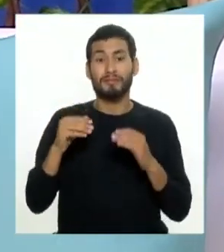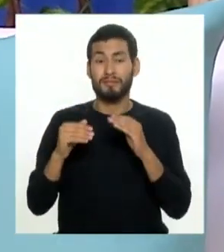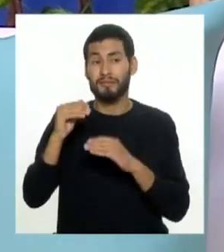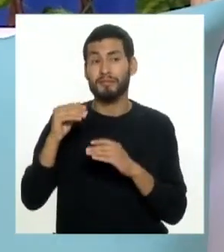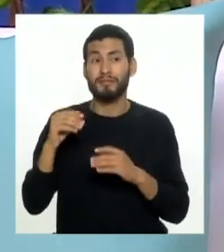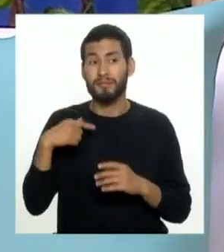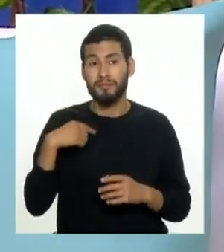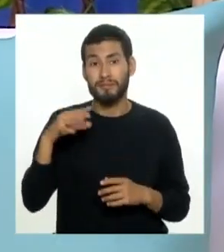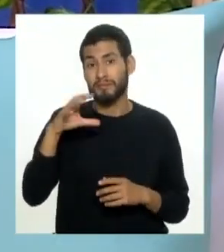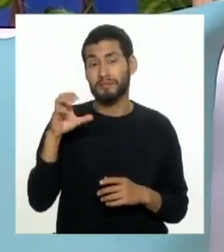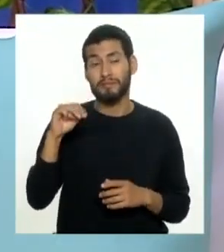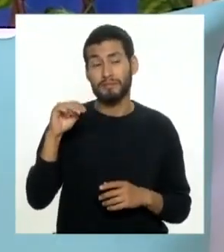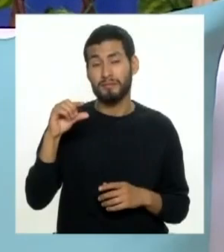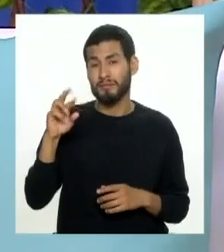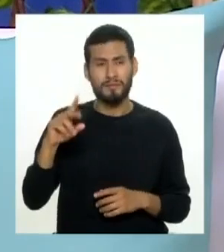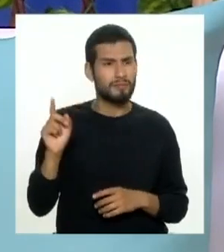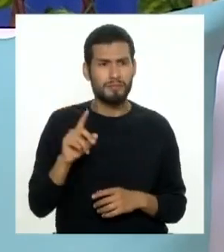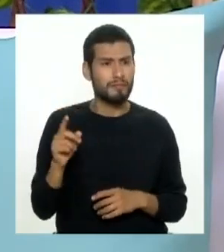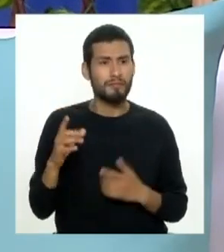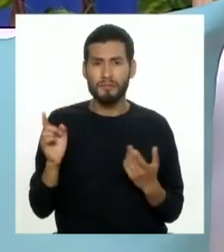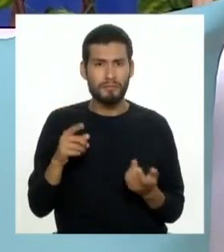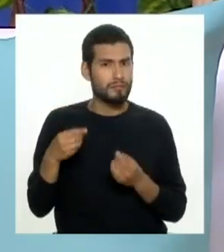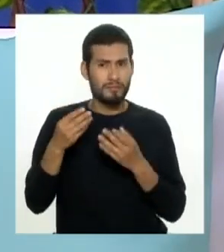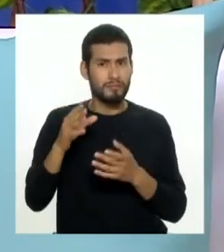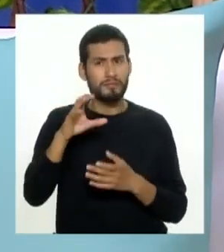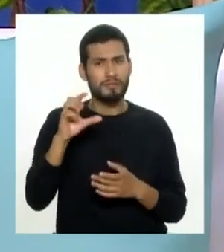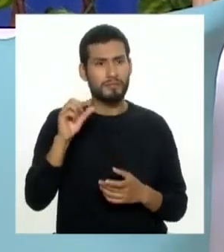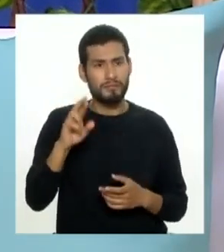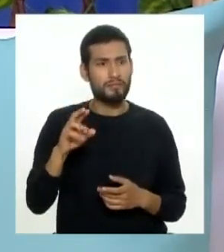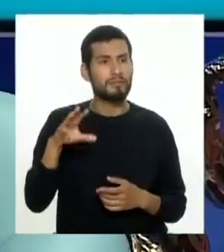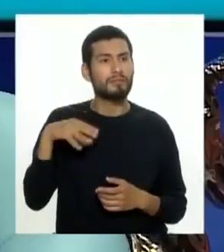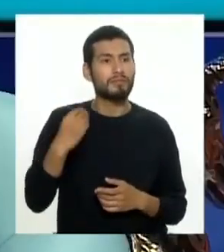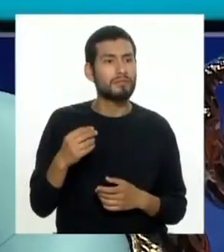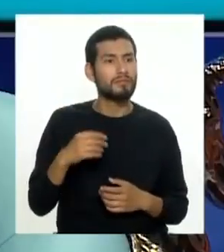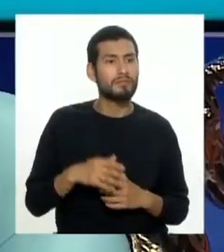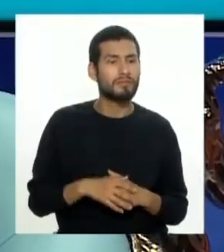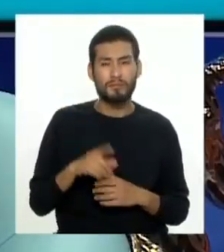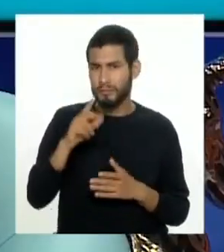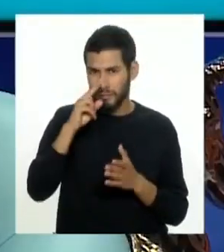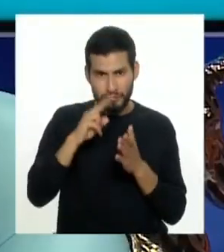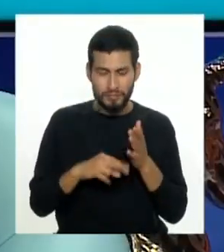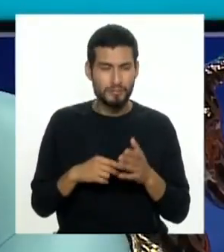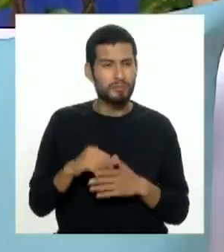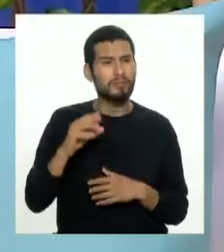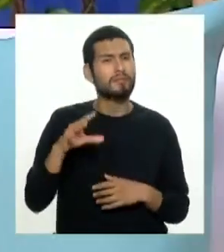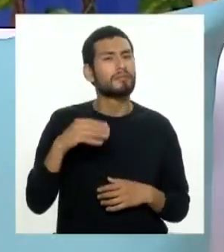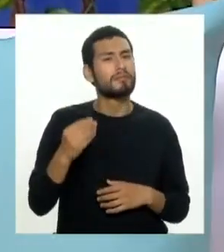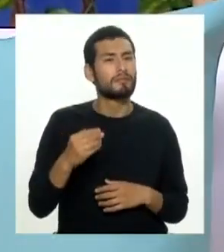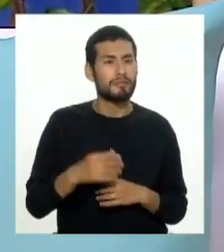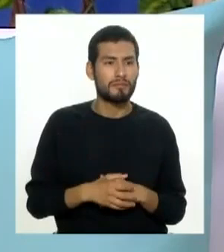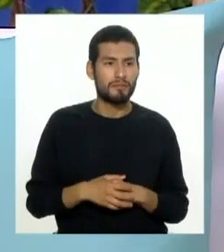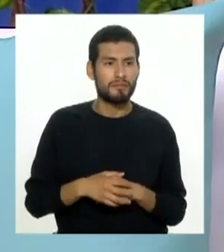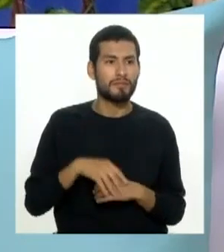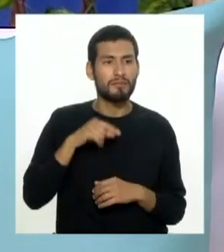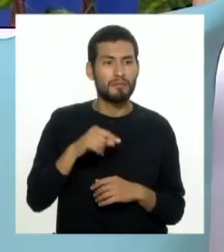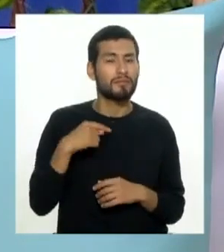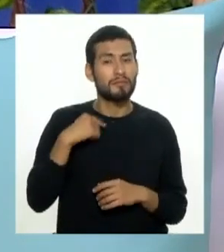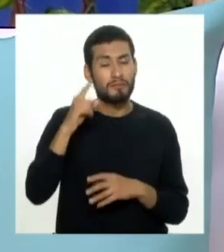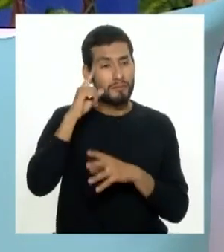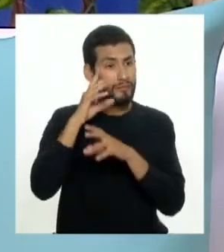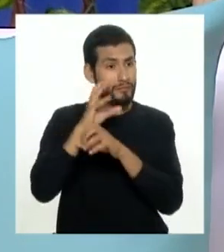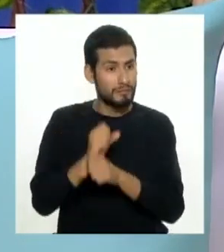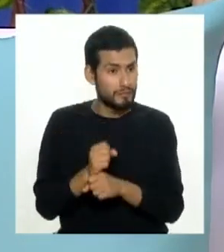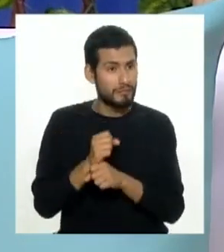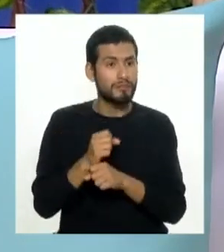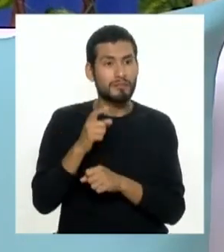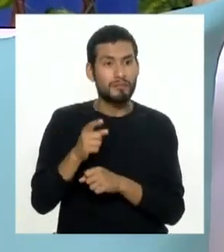más tus 500 gramos pero ya no te estaban dando 500 gramos porque uno no lee pero ¿por qué? porque nos hemos acostumbrado